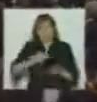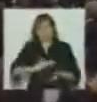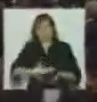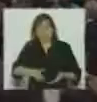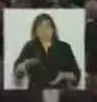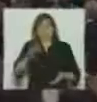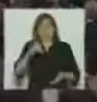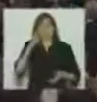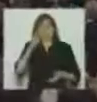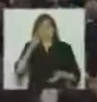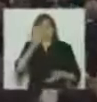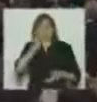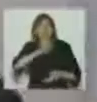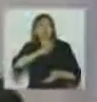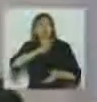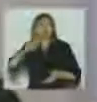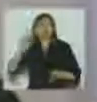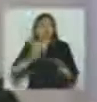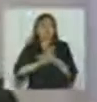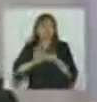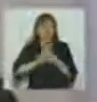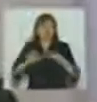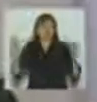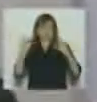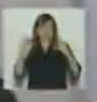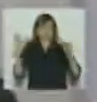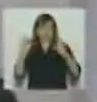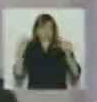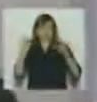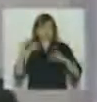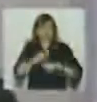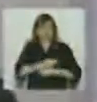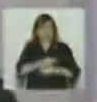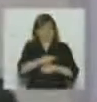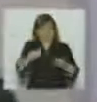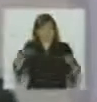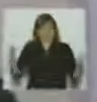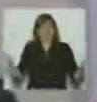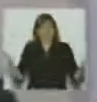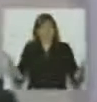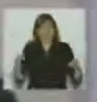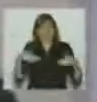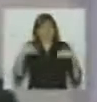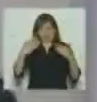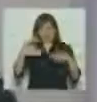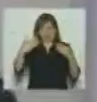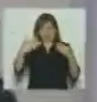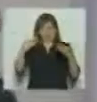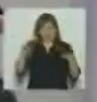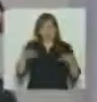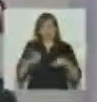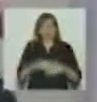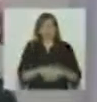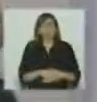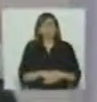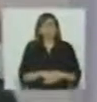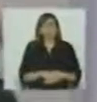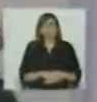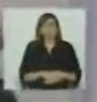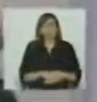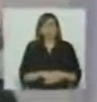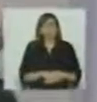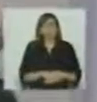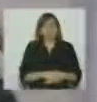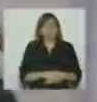150.000 televisores esto es como las computadoras con los chicos no podemos de repente ir con los